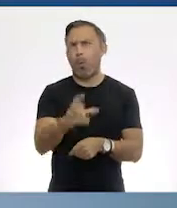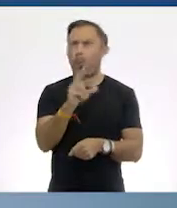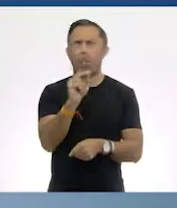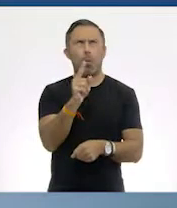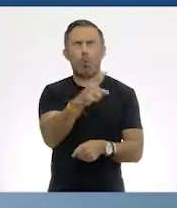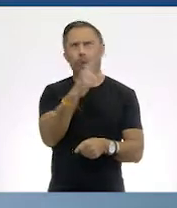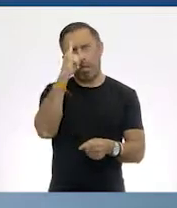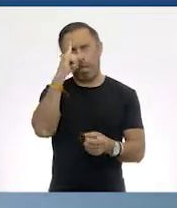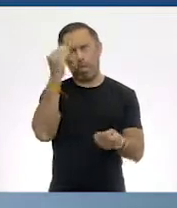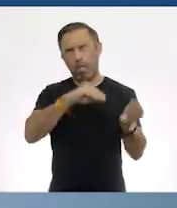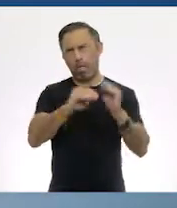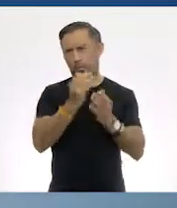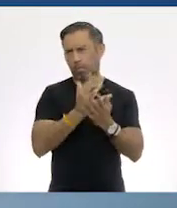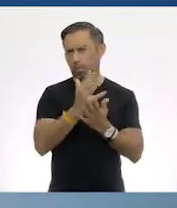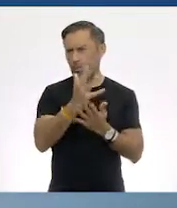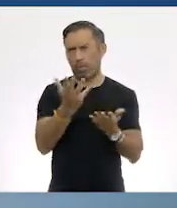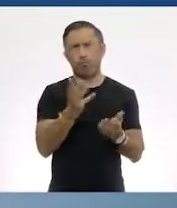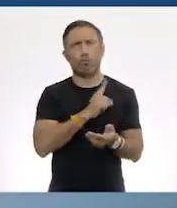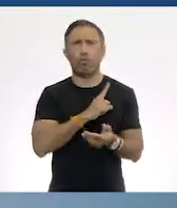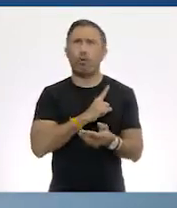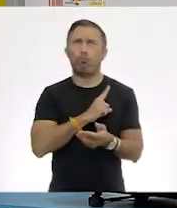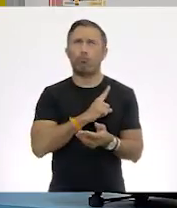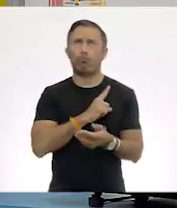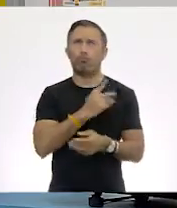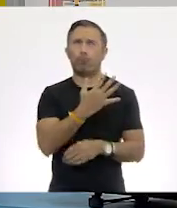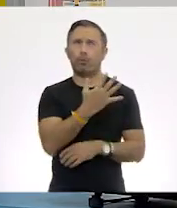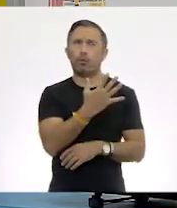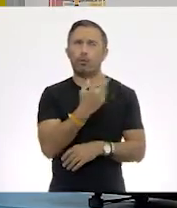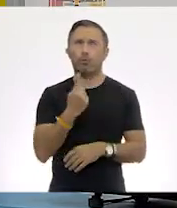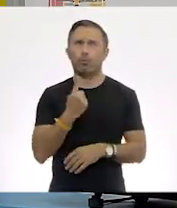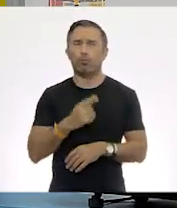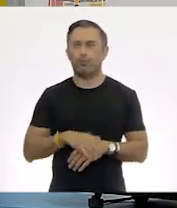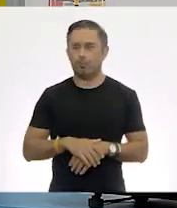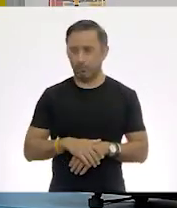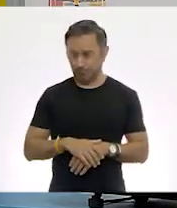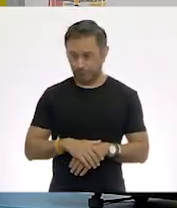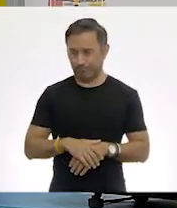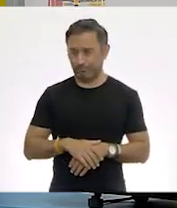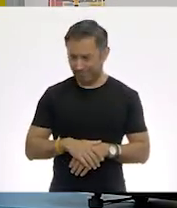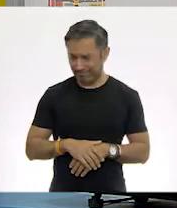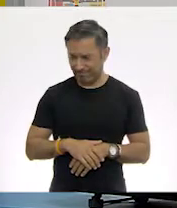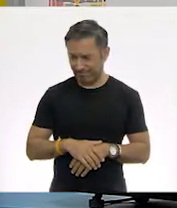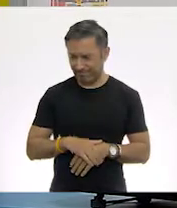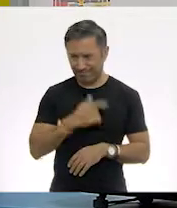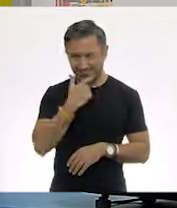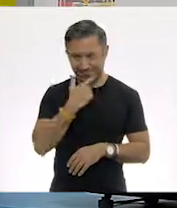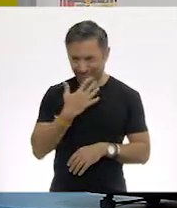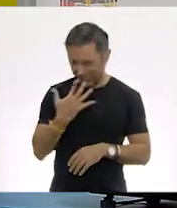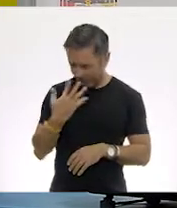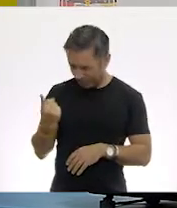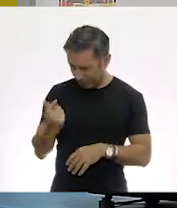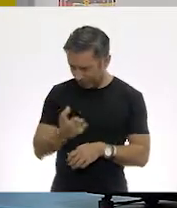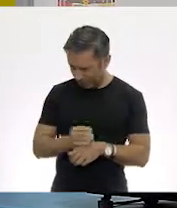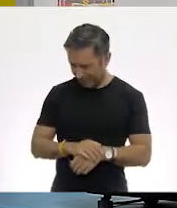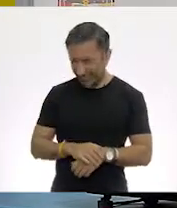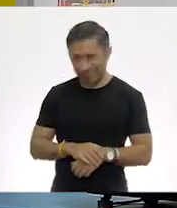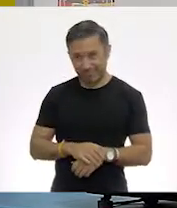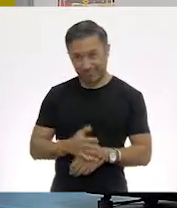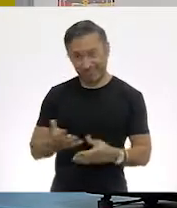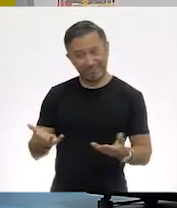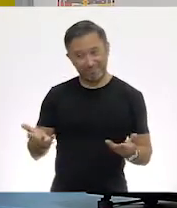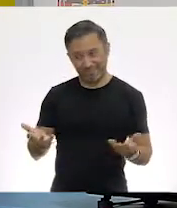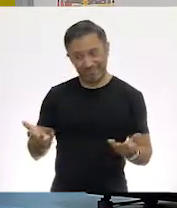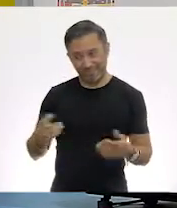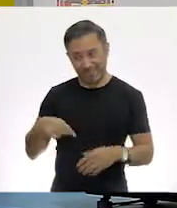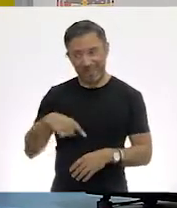más fueron 5 a 1. ¿Nada más 5 a 1? Oye, mi querido Ton, eso aquí en China